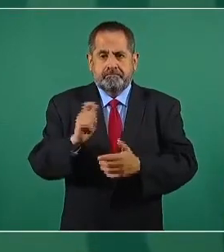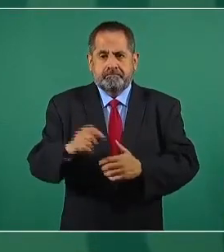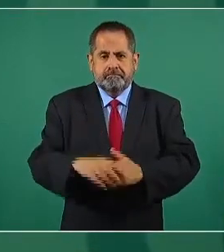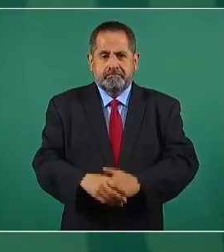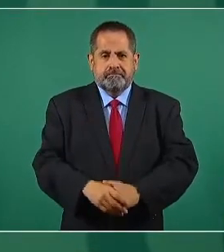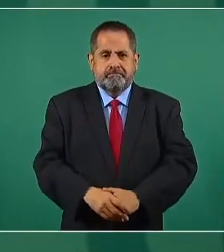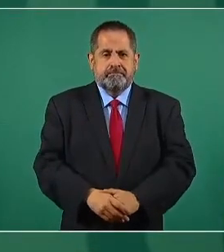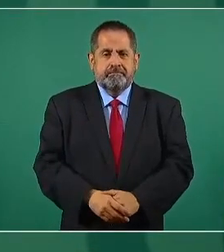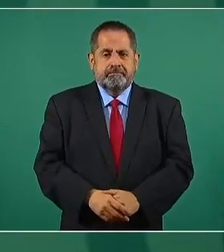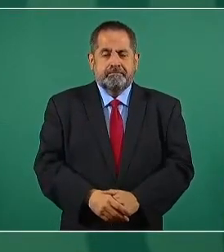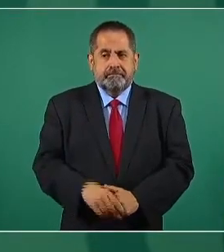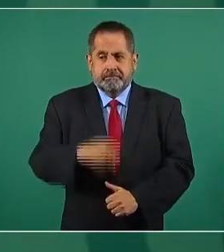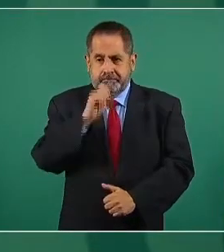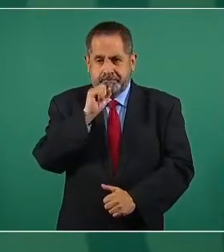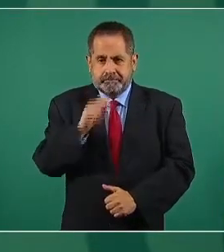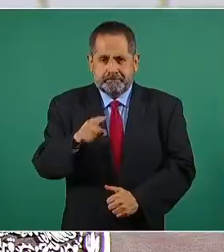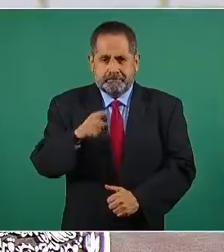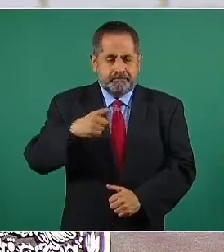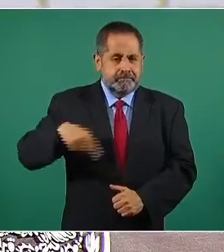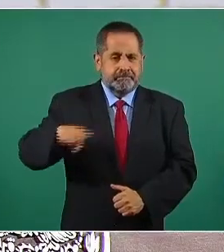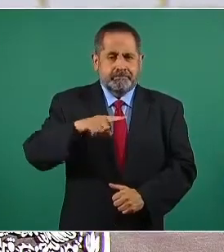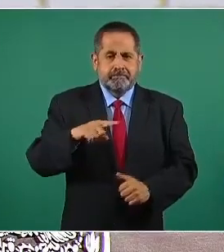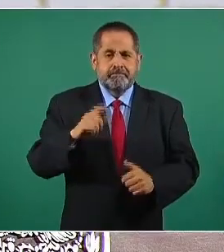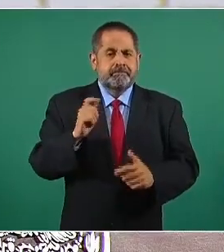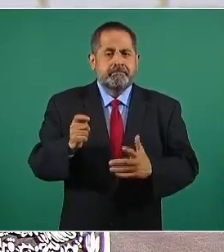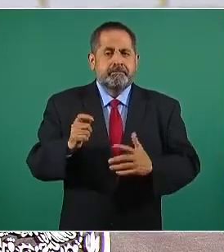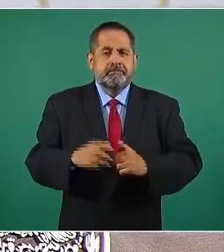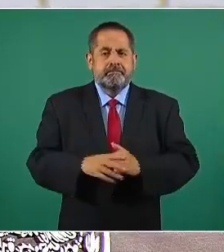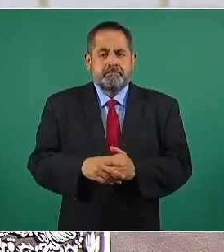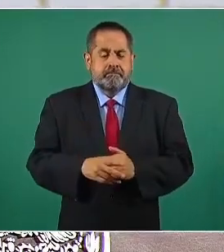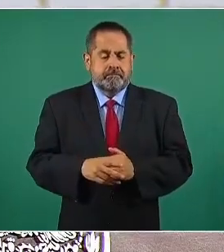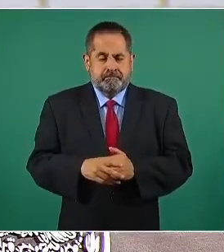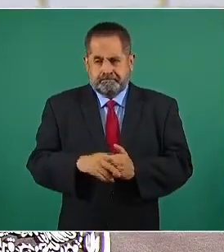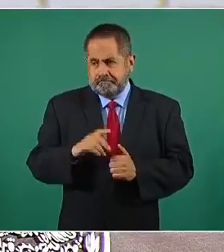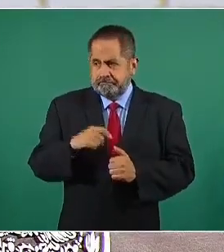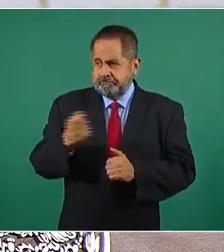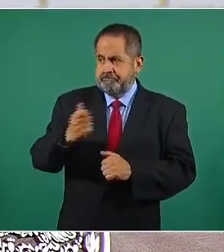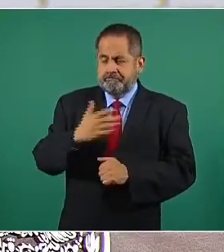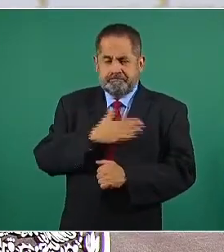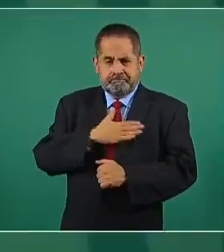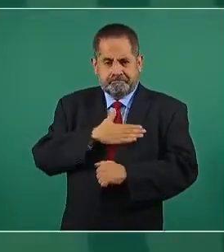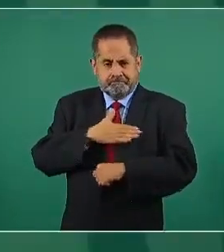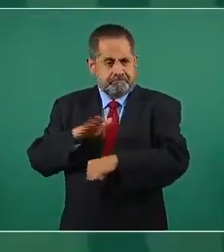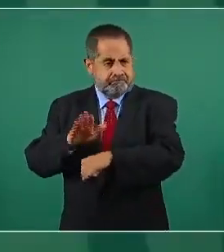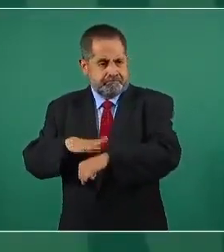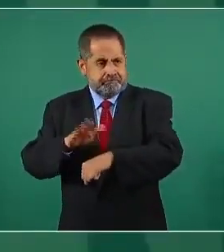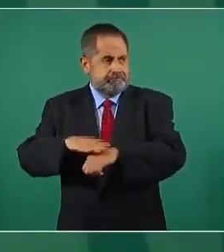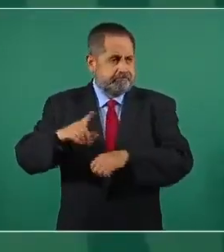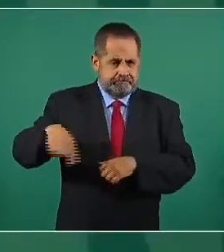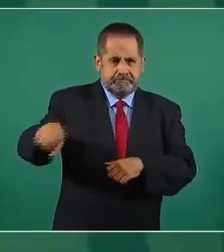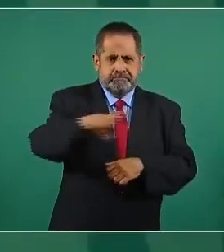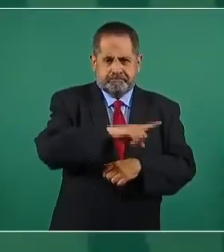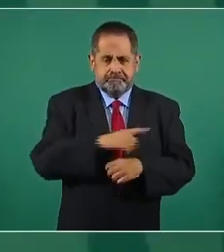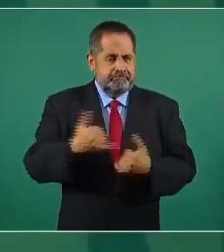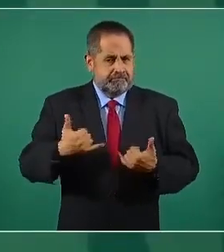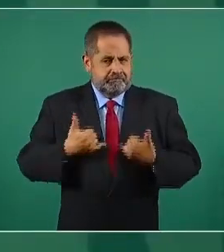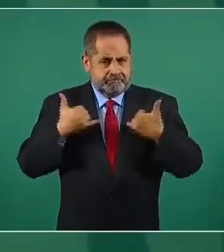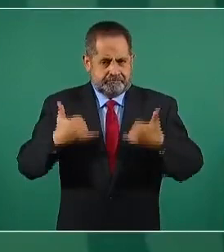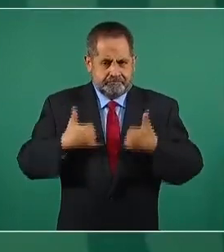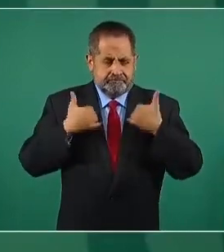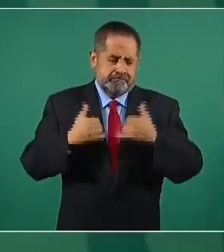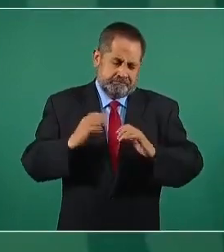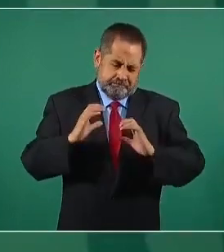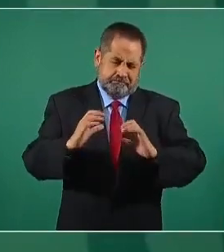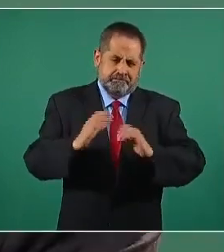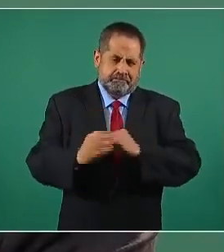Y también es un llamado a que los jóvenes se protejan, se